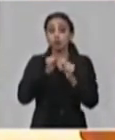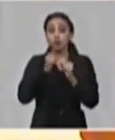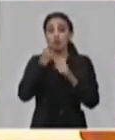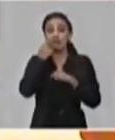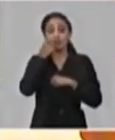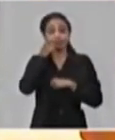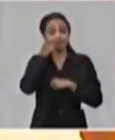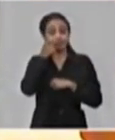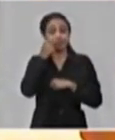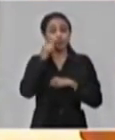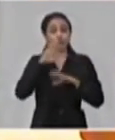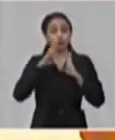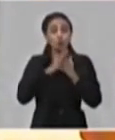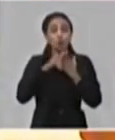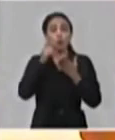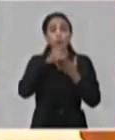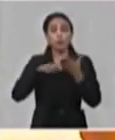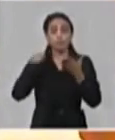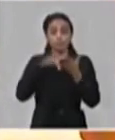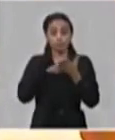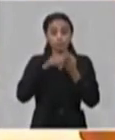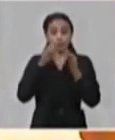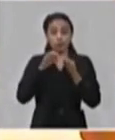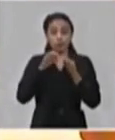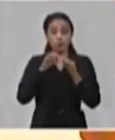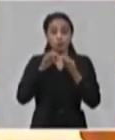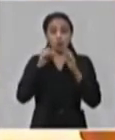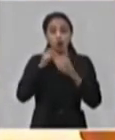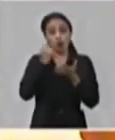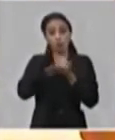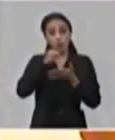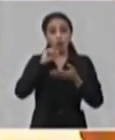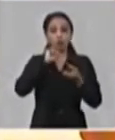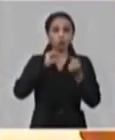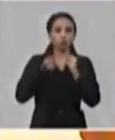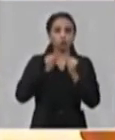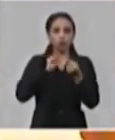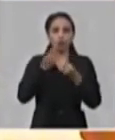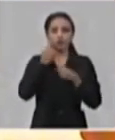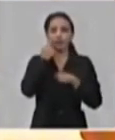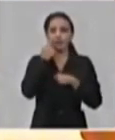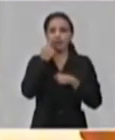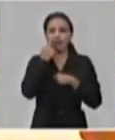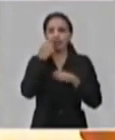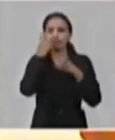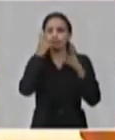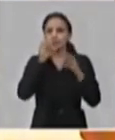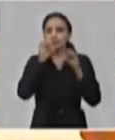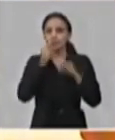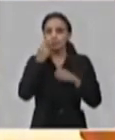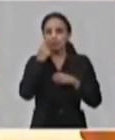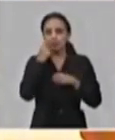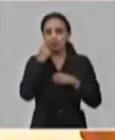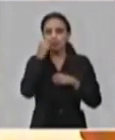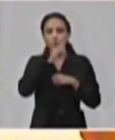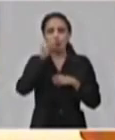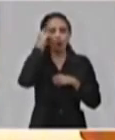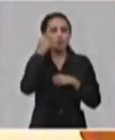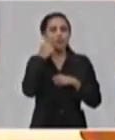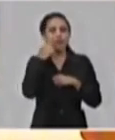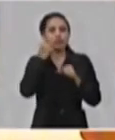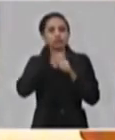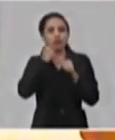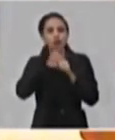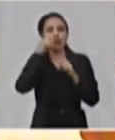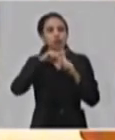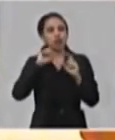diariamente el plan aprobado, controlándolo, rindiendo cuenta a los organismos y los territorios